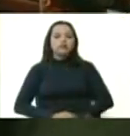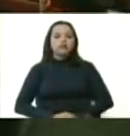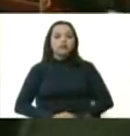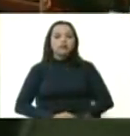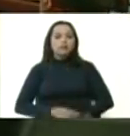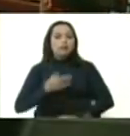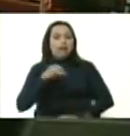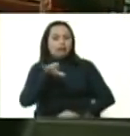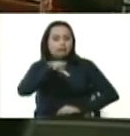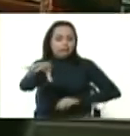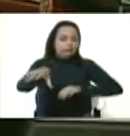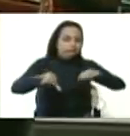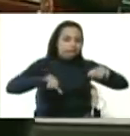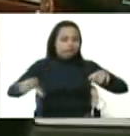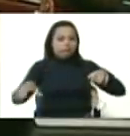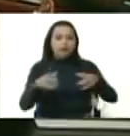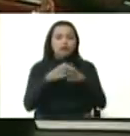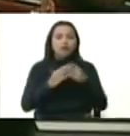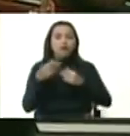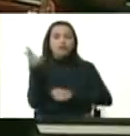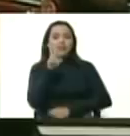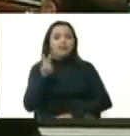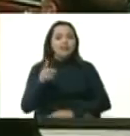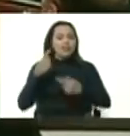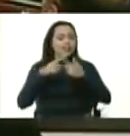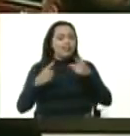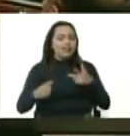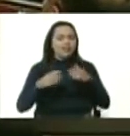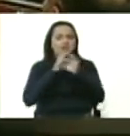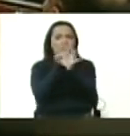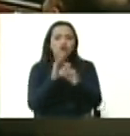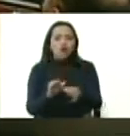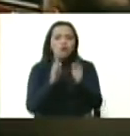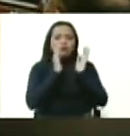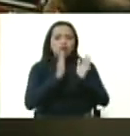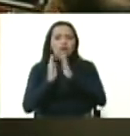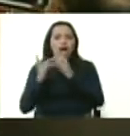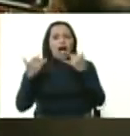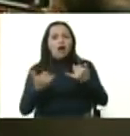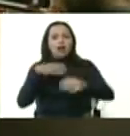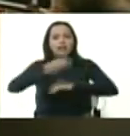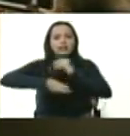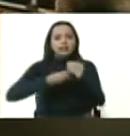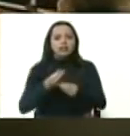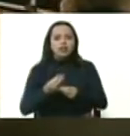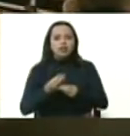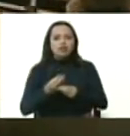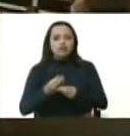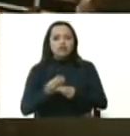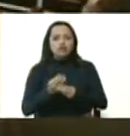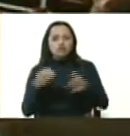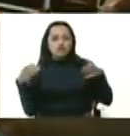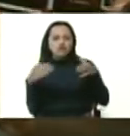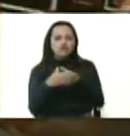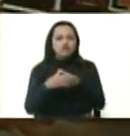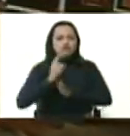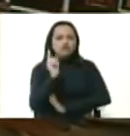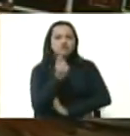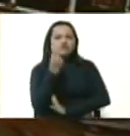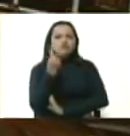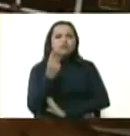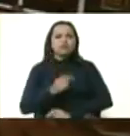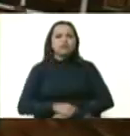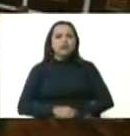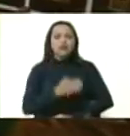dispersas en todo el país y en distintas estructuras organizativas ahora estamos creando un comando único al frente